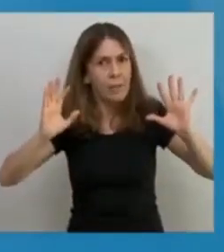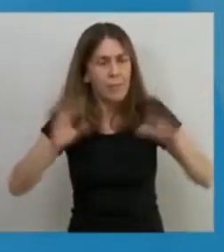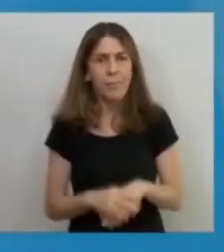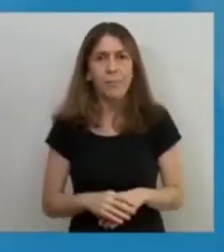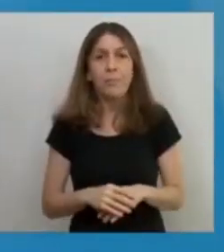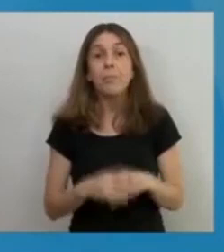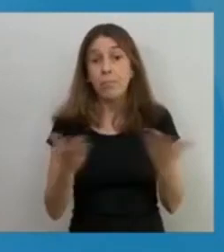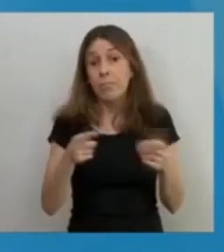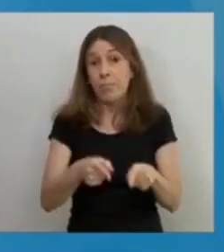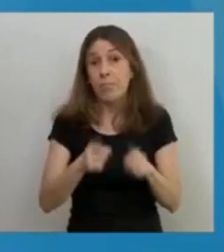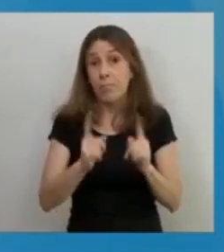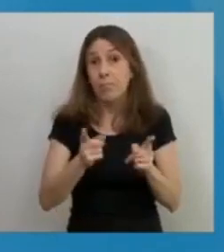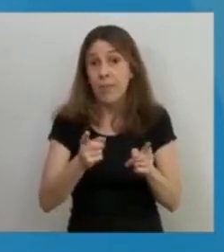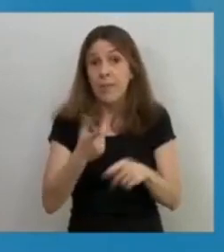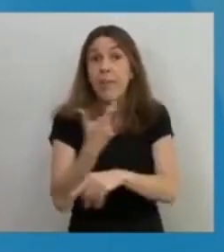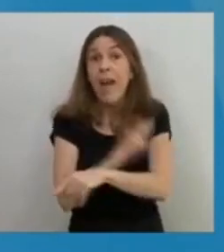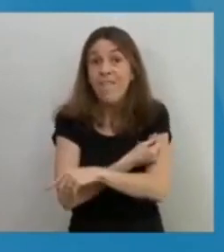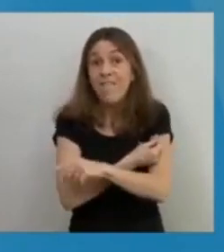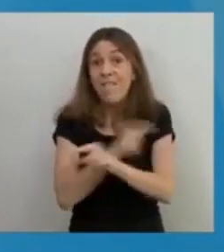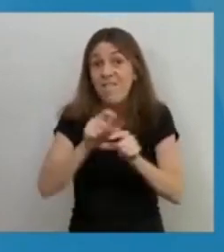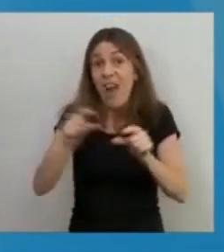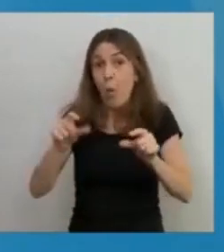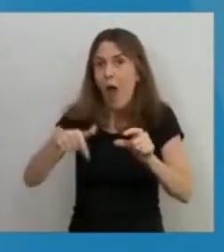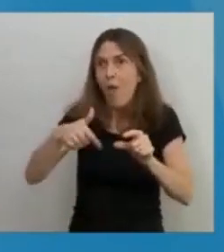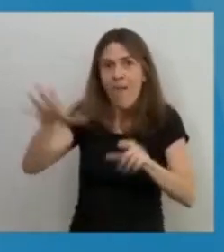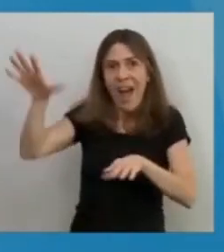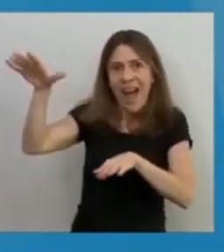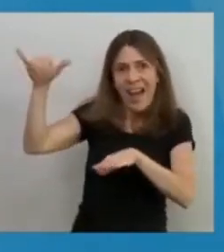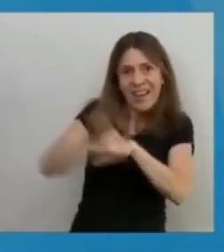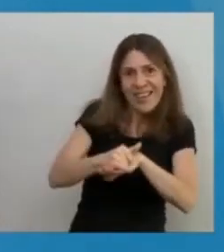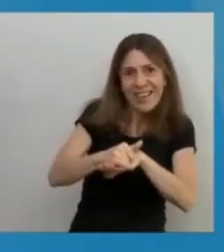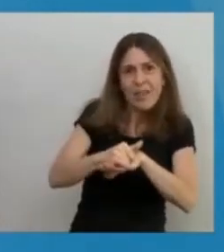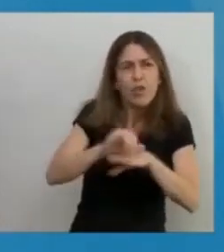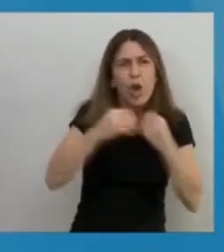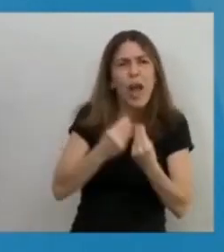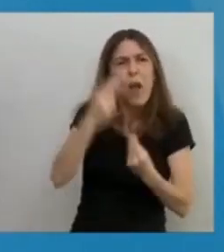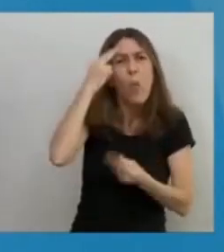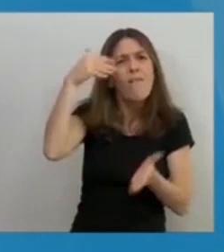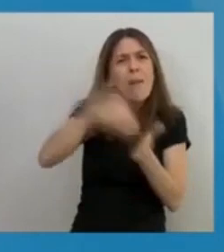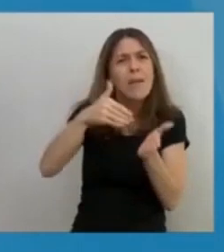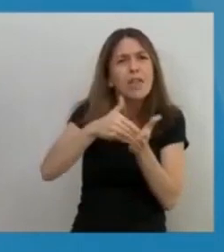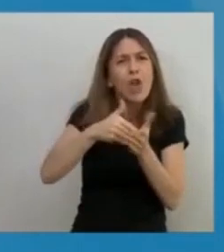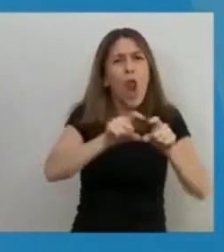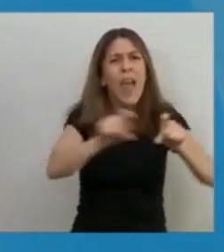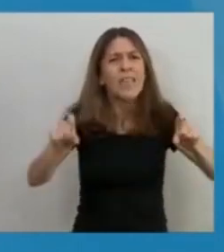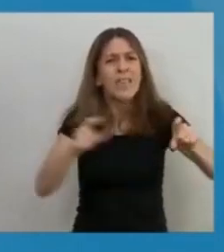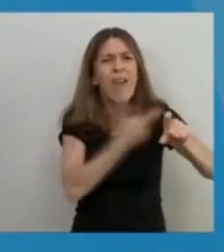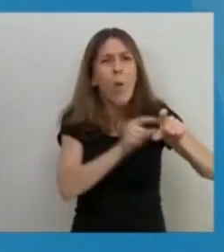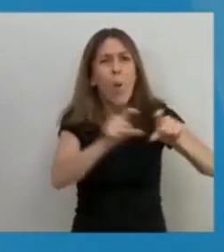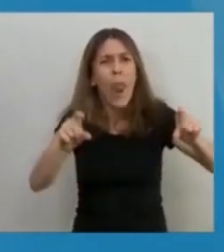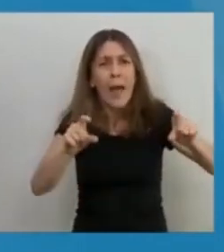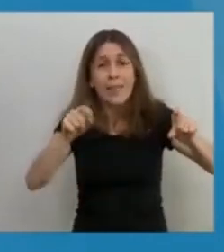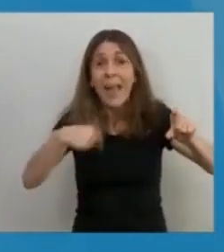Con estas vacunas que estamos recibiendo hoy habremos recibido casi 9 millones de dosis en Argentina.